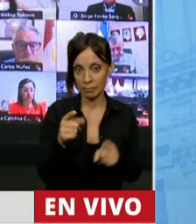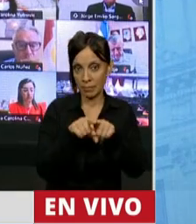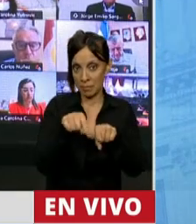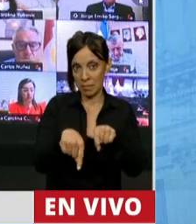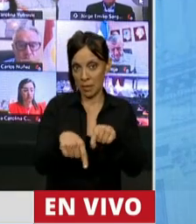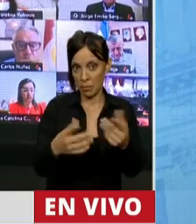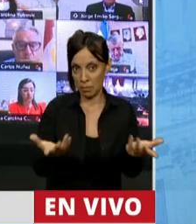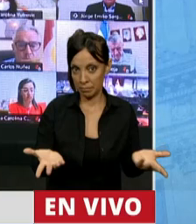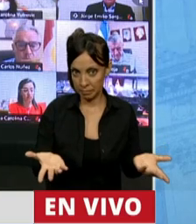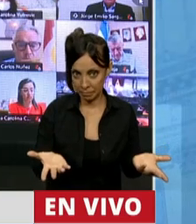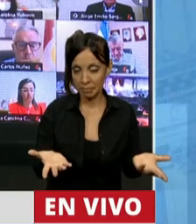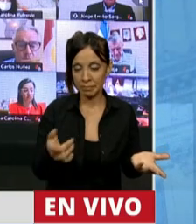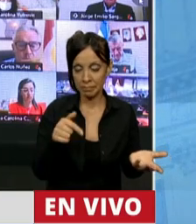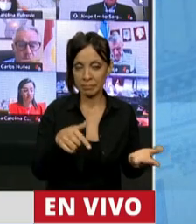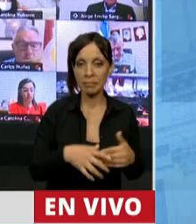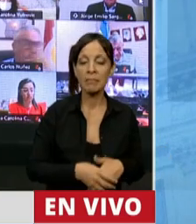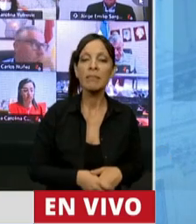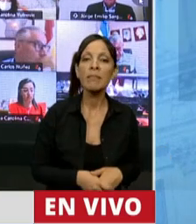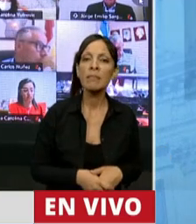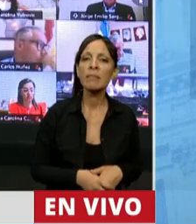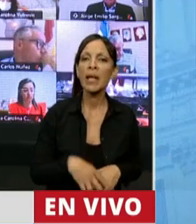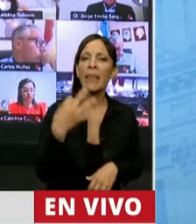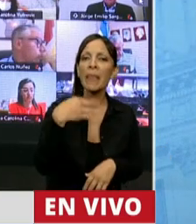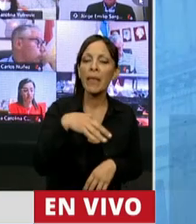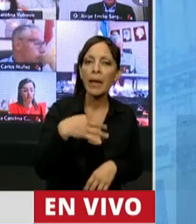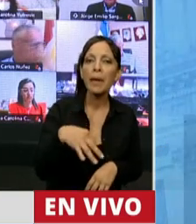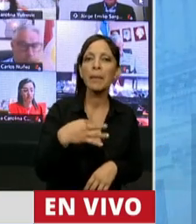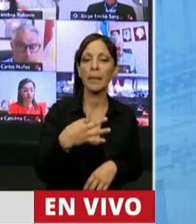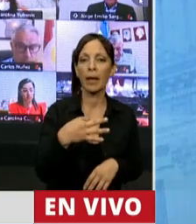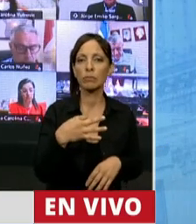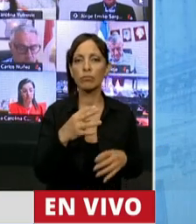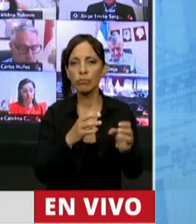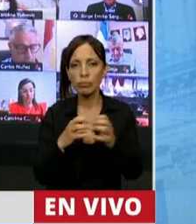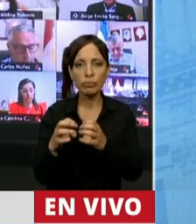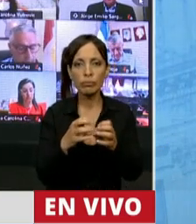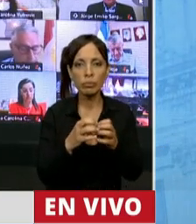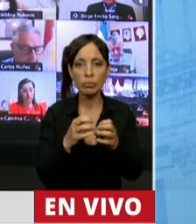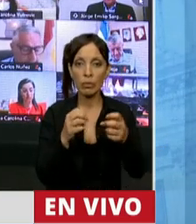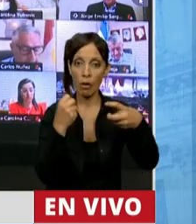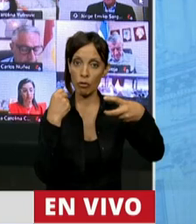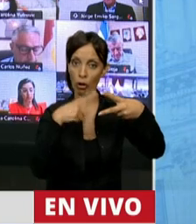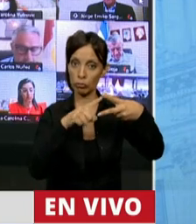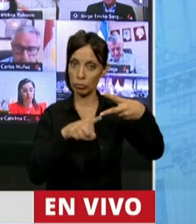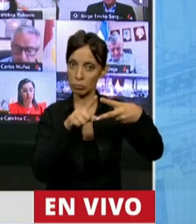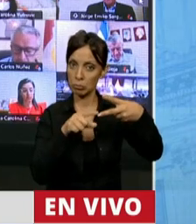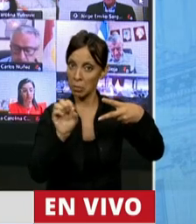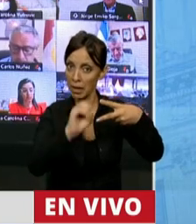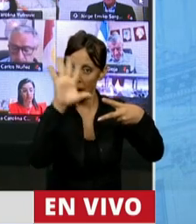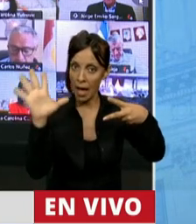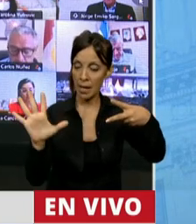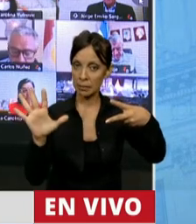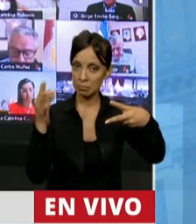convoca en este instante, se realizarán y establece dos opciones, claras, taxativas,